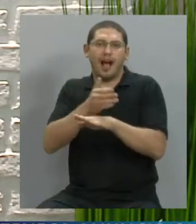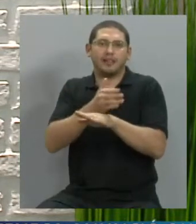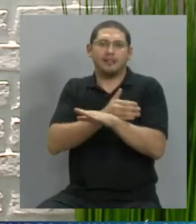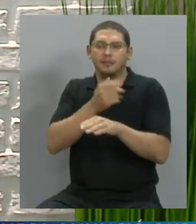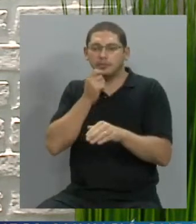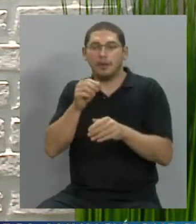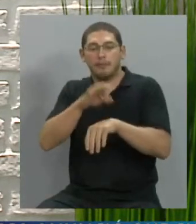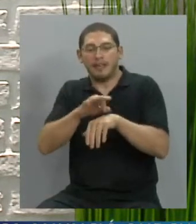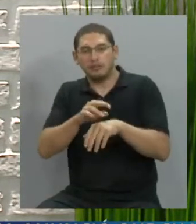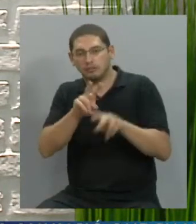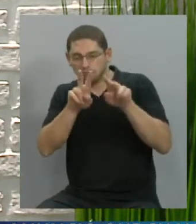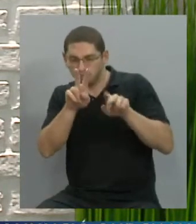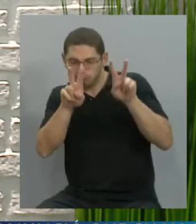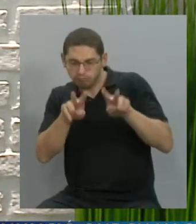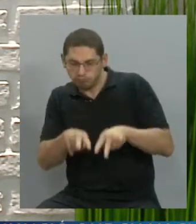mal diagnóstico.